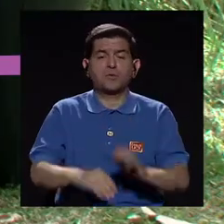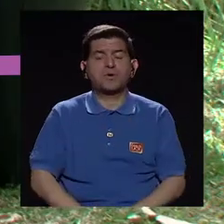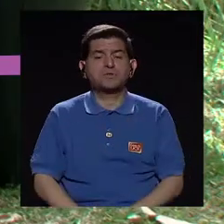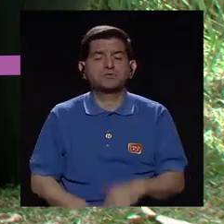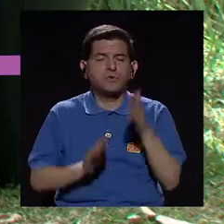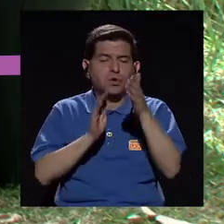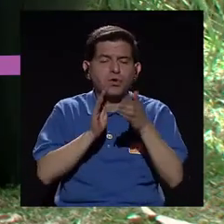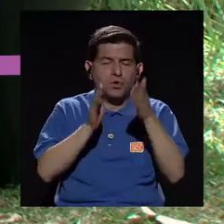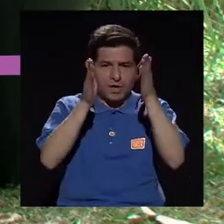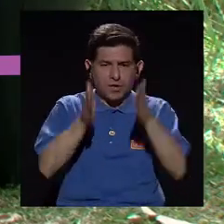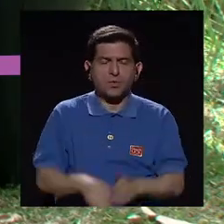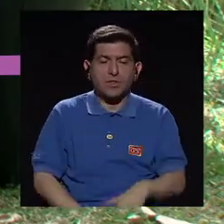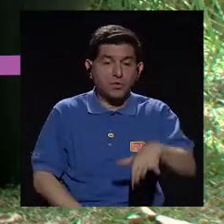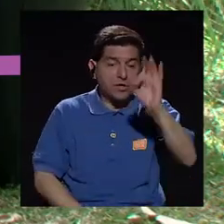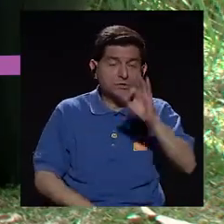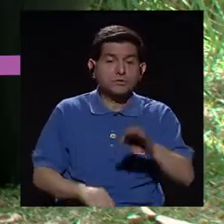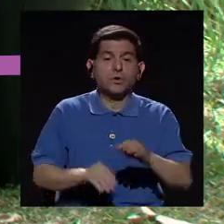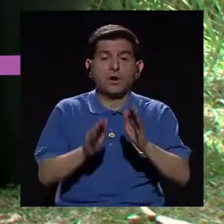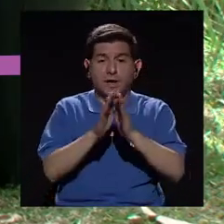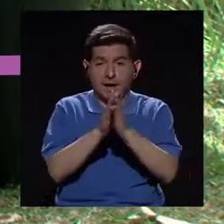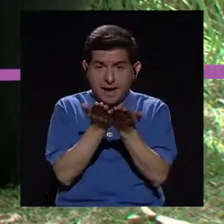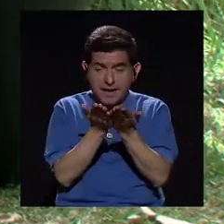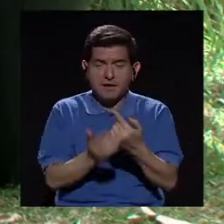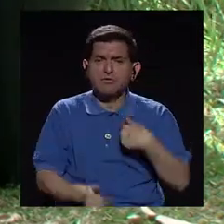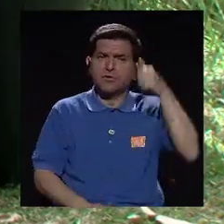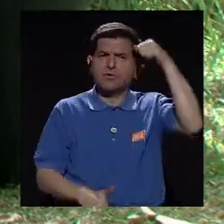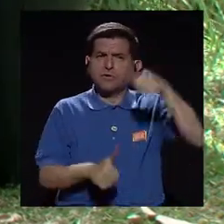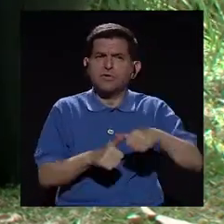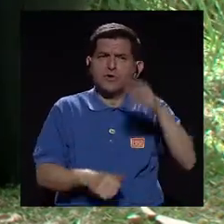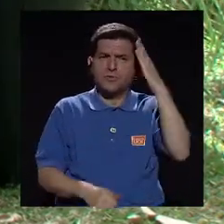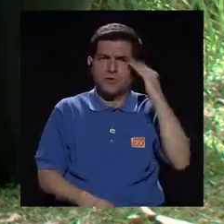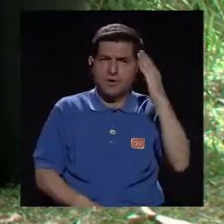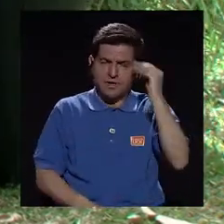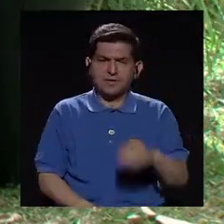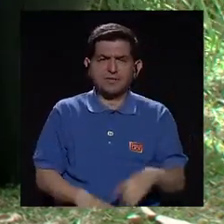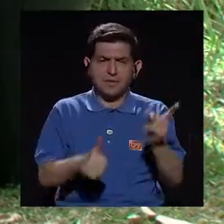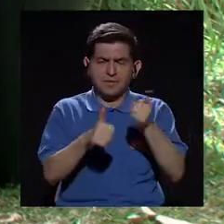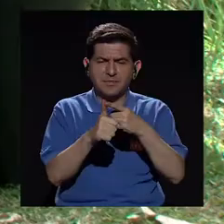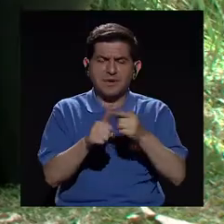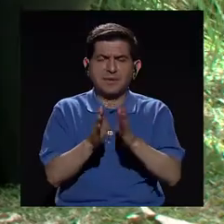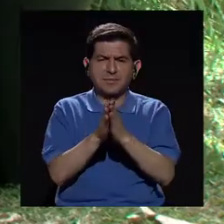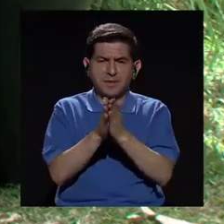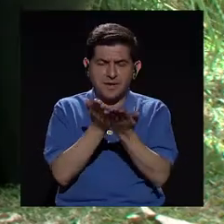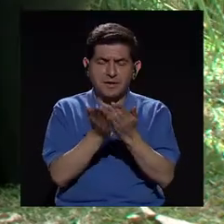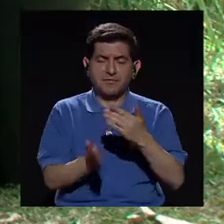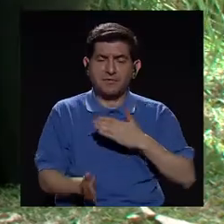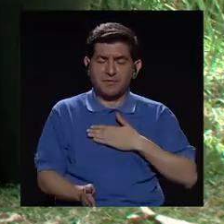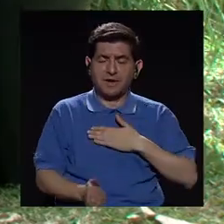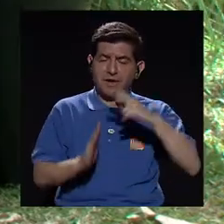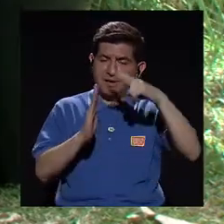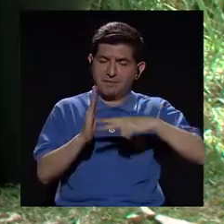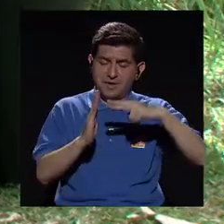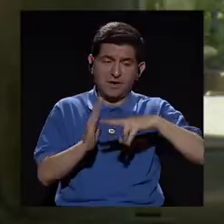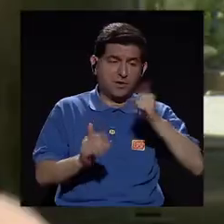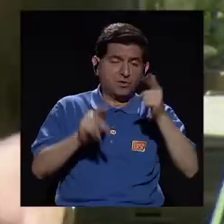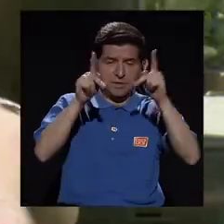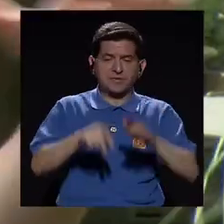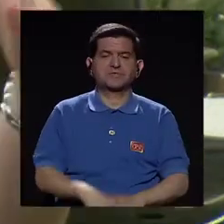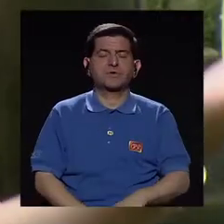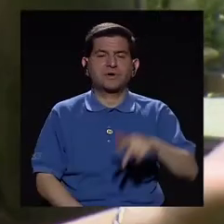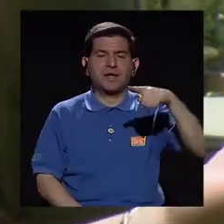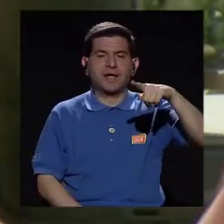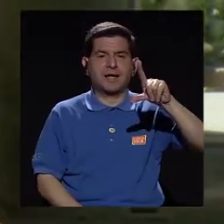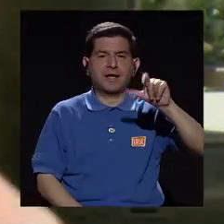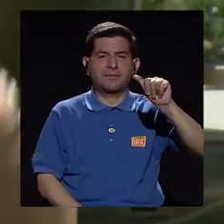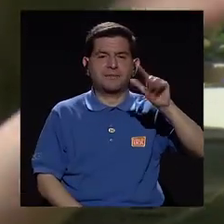cuidadora, escoge esos libros, seleccionan y se preocupan. Yo recuerdo una anécdota que, por ejemplo, el primer libro que a me leyeron fue Platero y yo. Y mi mamá se